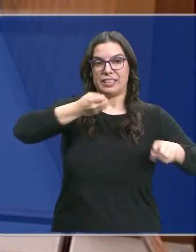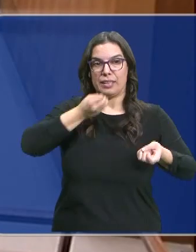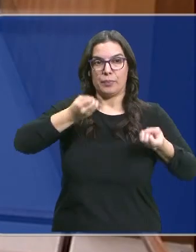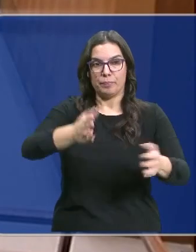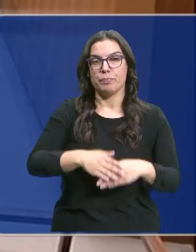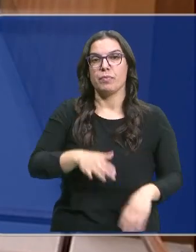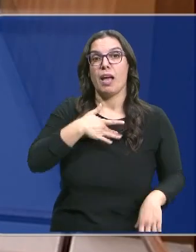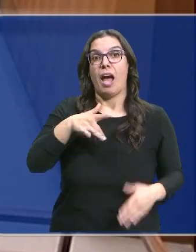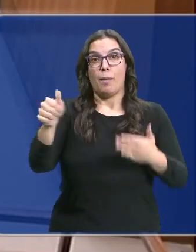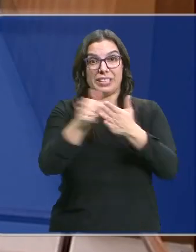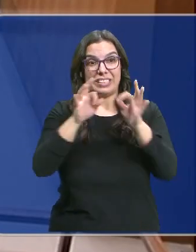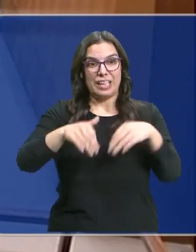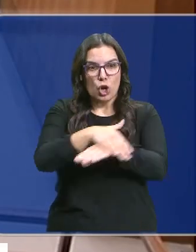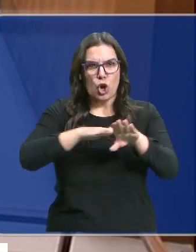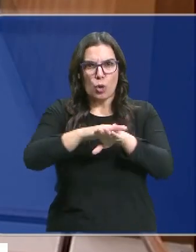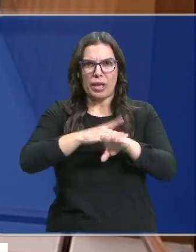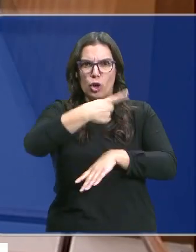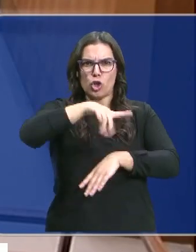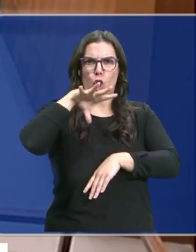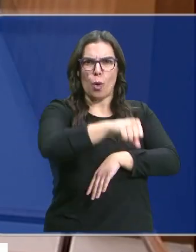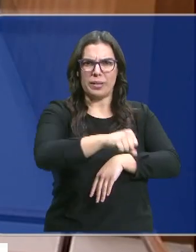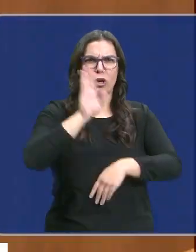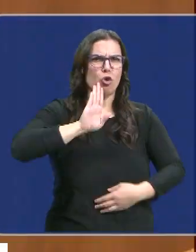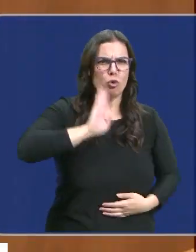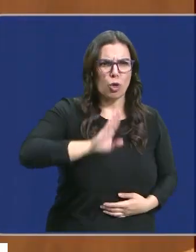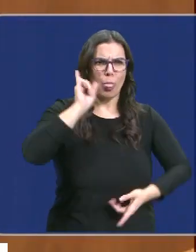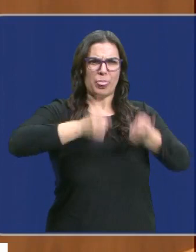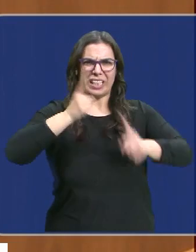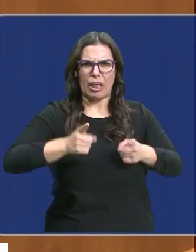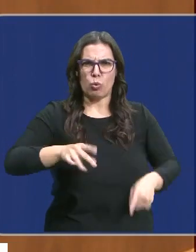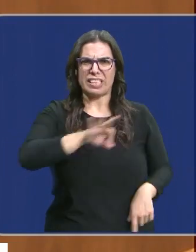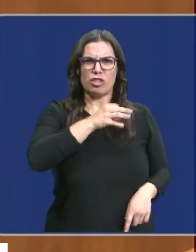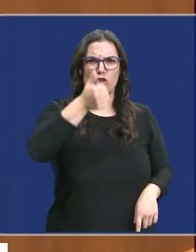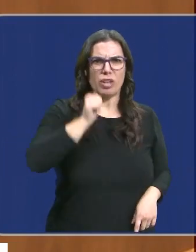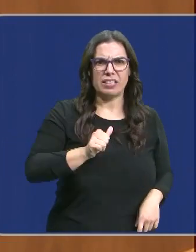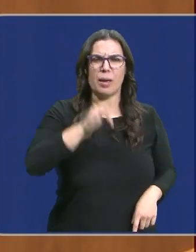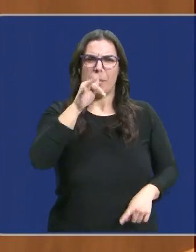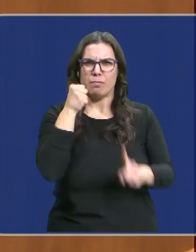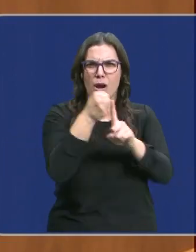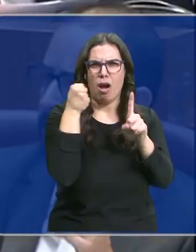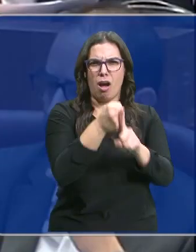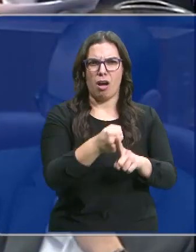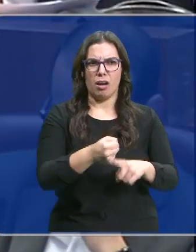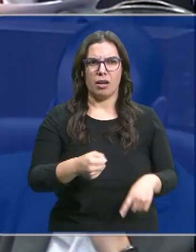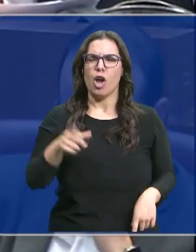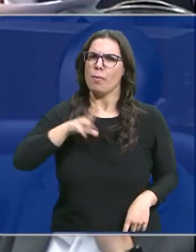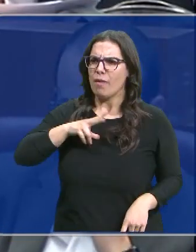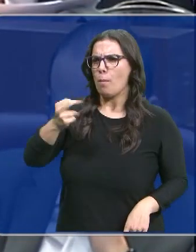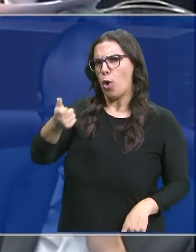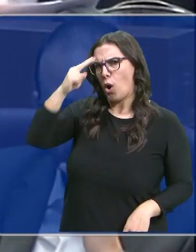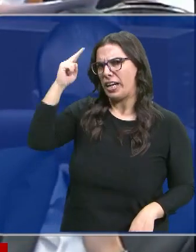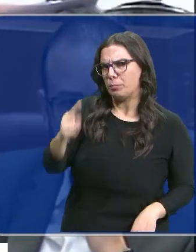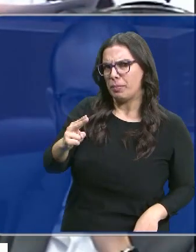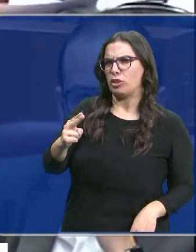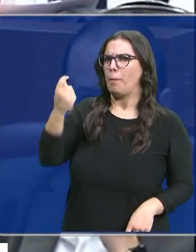De la amnistía del gobierno golpista, de la corrupción, de la dictadura del señor Sánchez y de la represión. Un poco de respeto